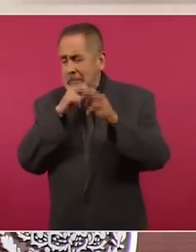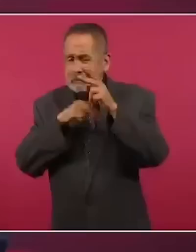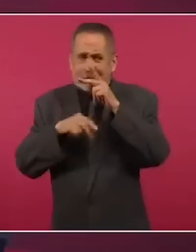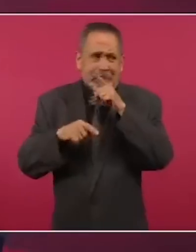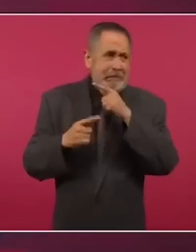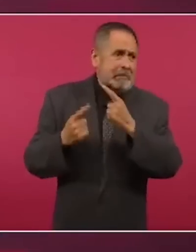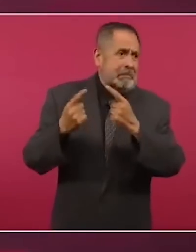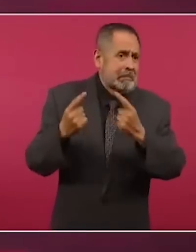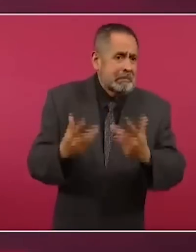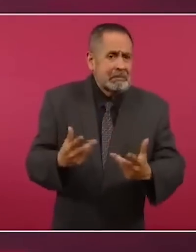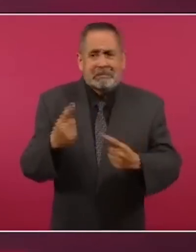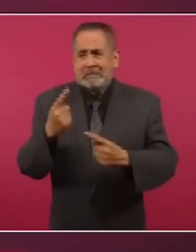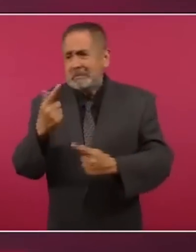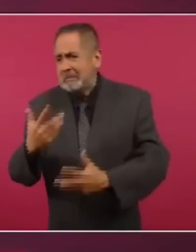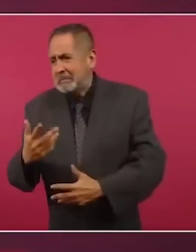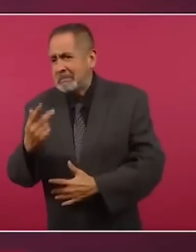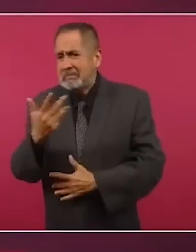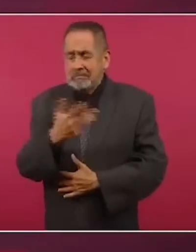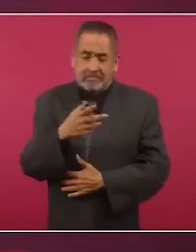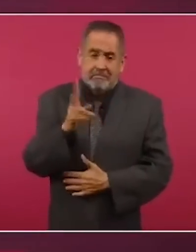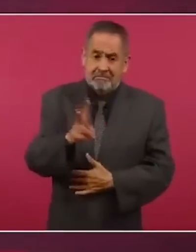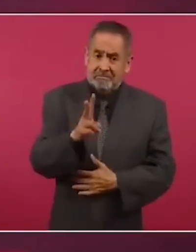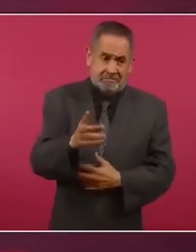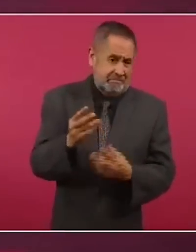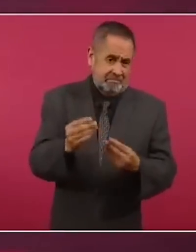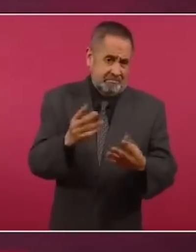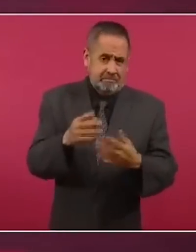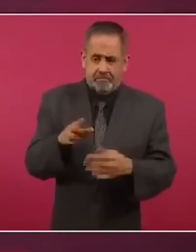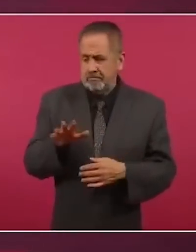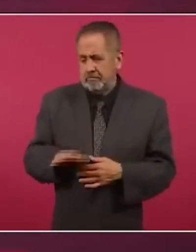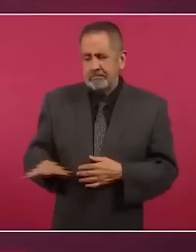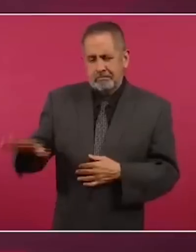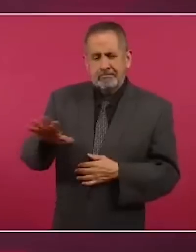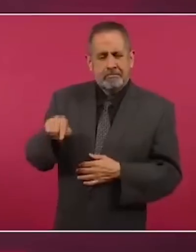en los pueblos de